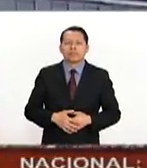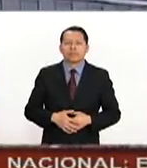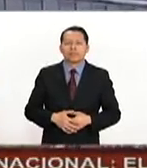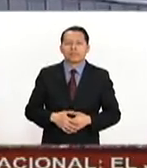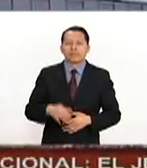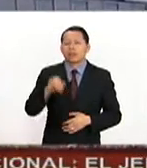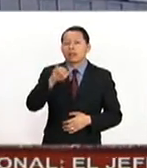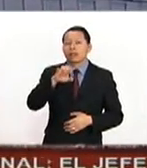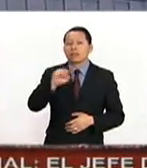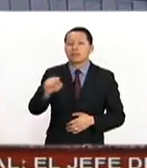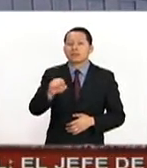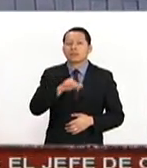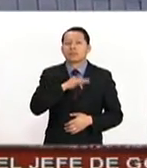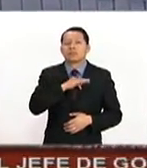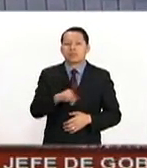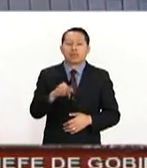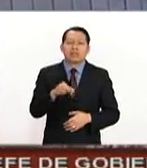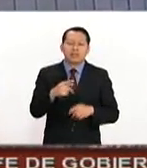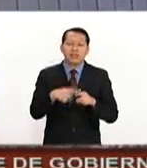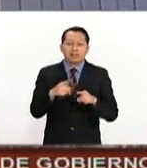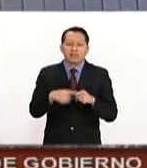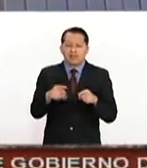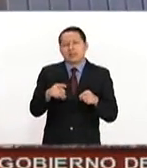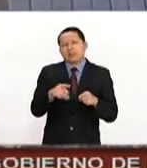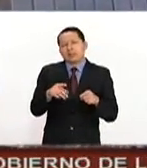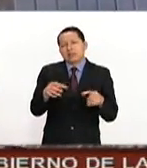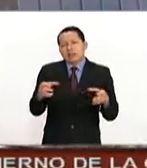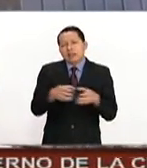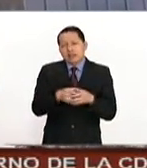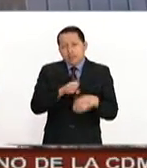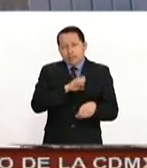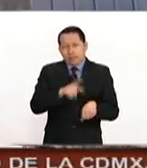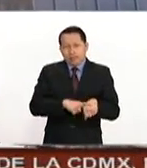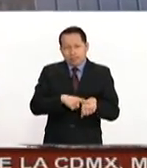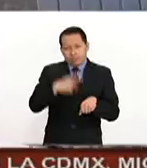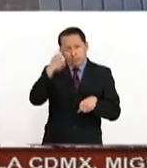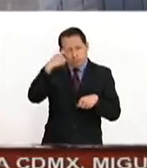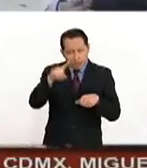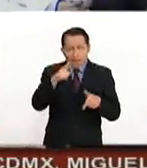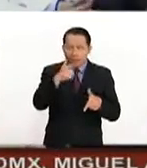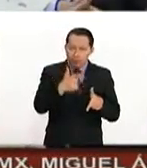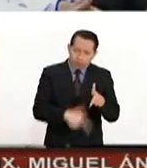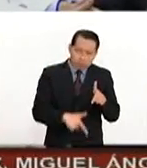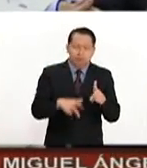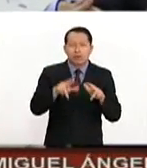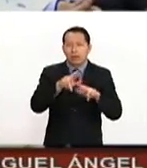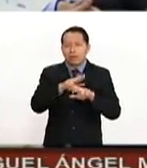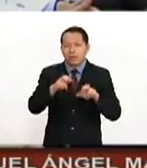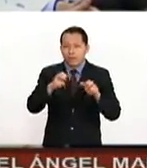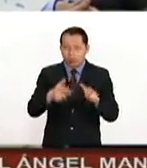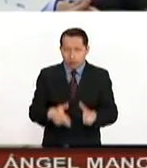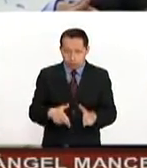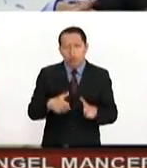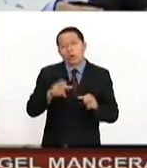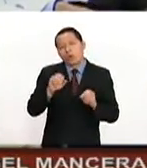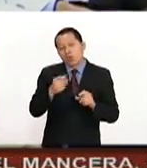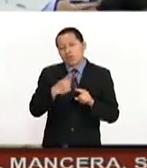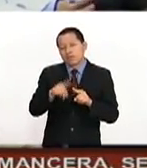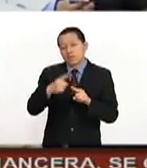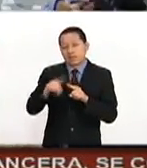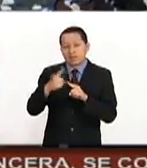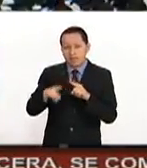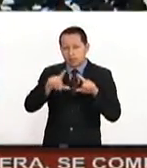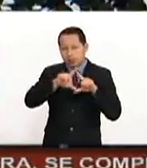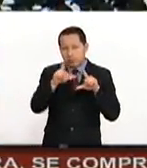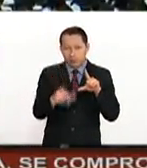El IMSS cuenta con clínicas de especialidades, de prevención, de rehabilitación y de otras en todo el país, pero ninguna